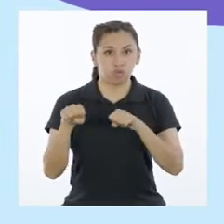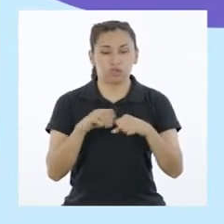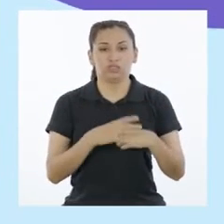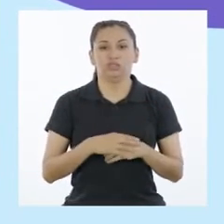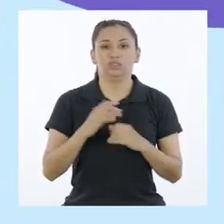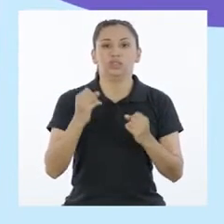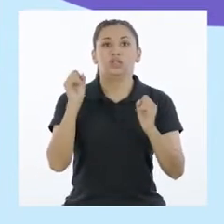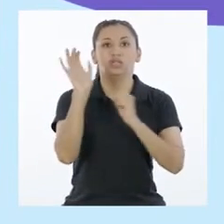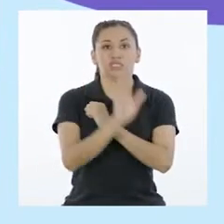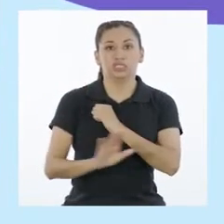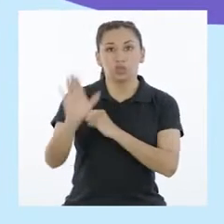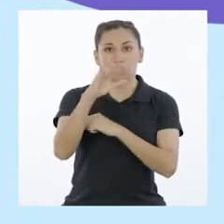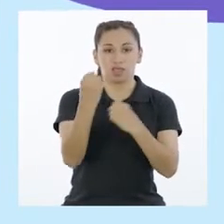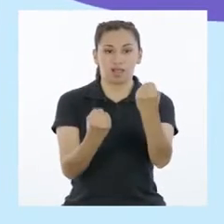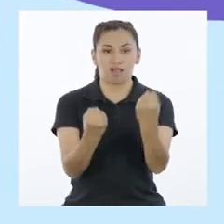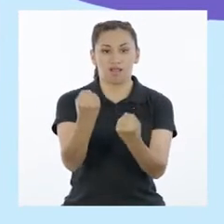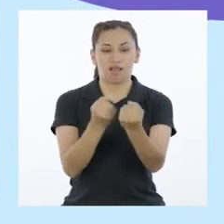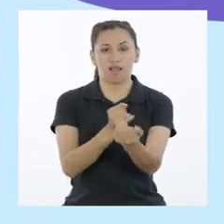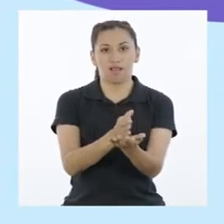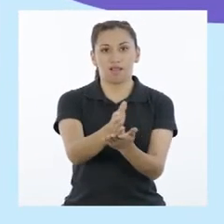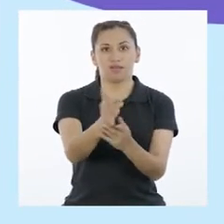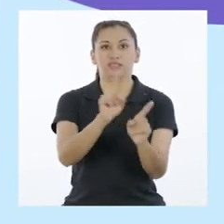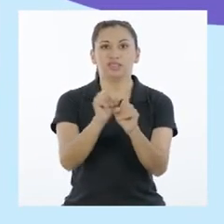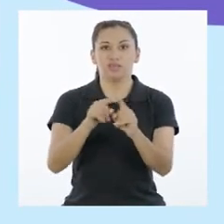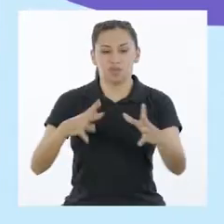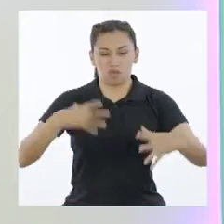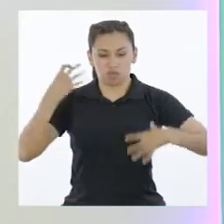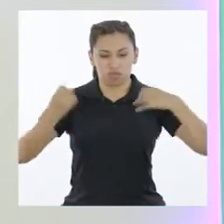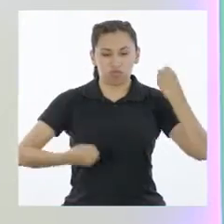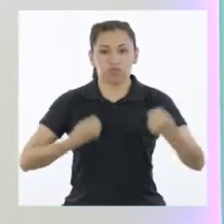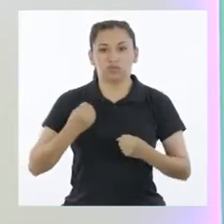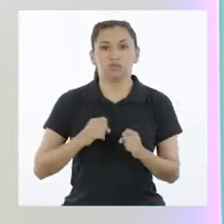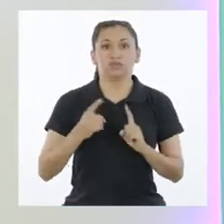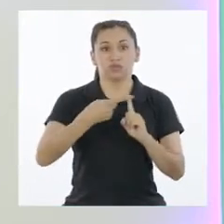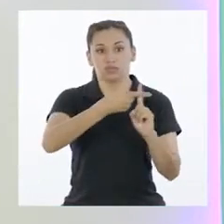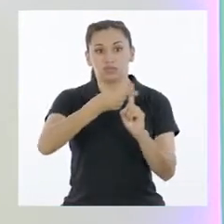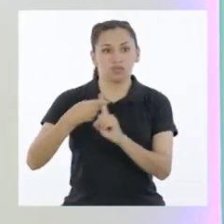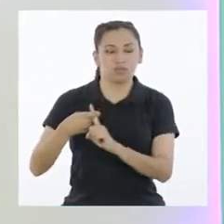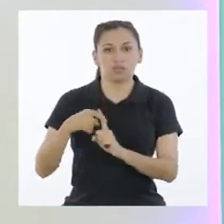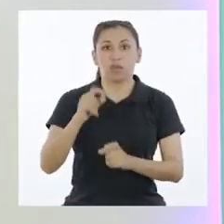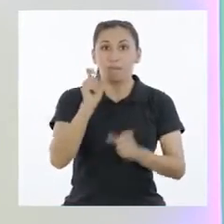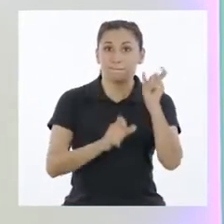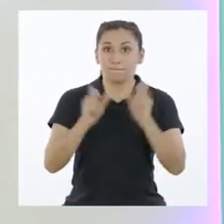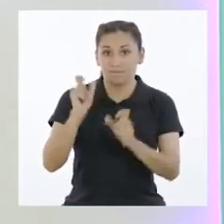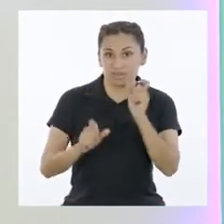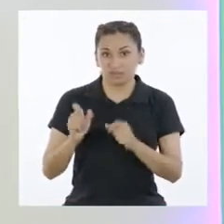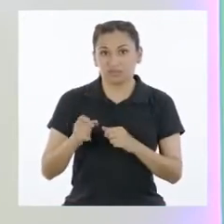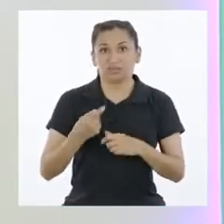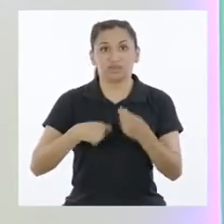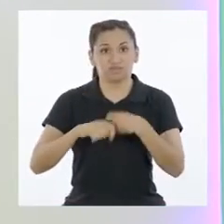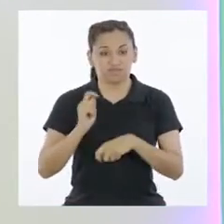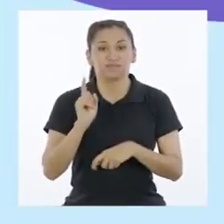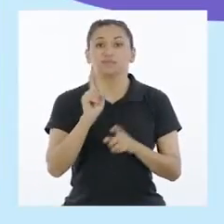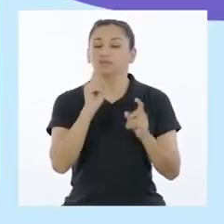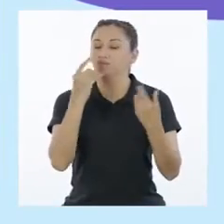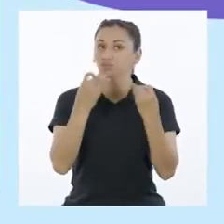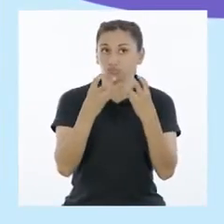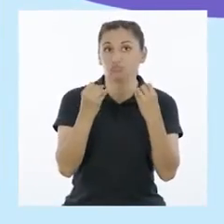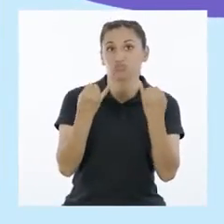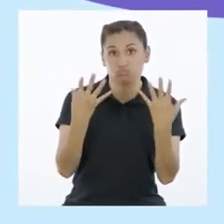Seguridad vial y seguridad ciudadana. Trata de personas. En fin, son muchísimos.